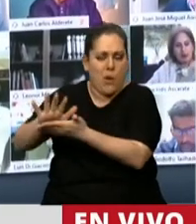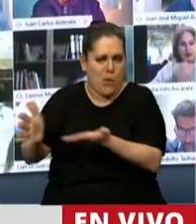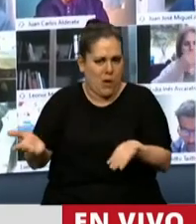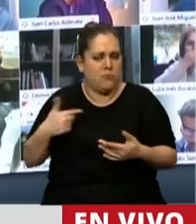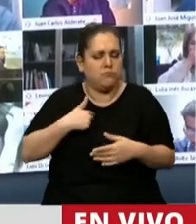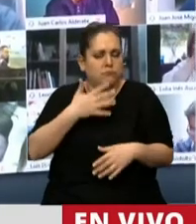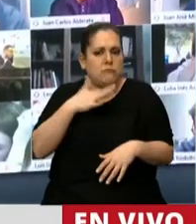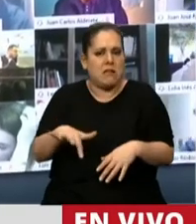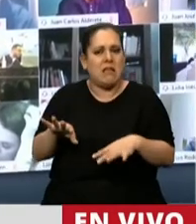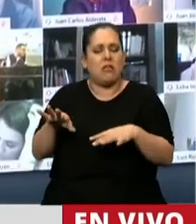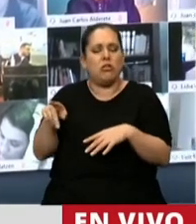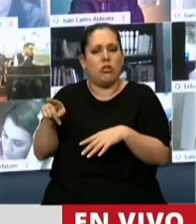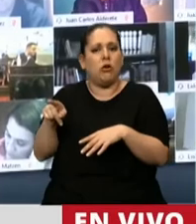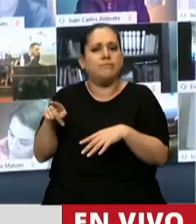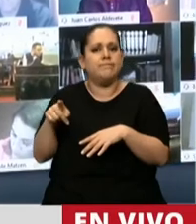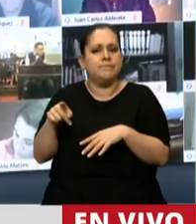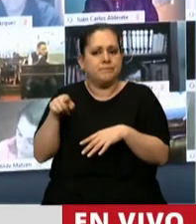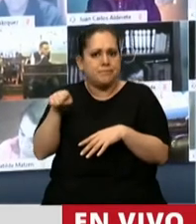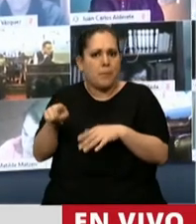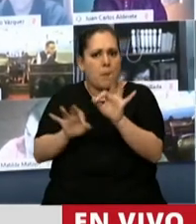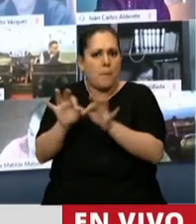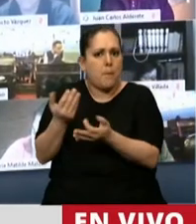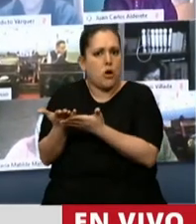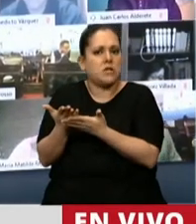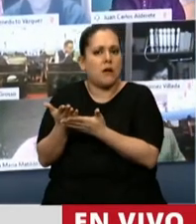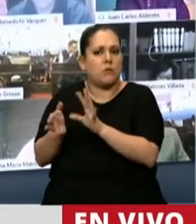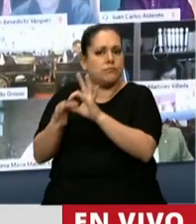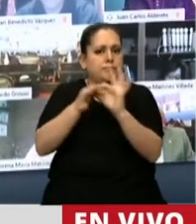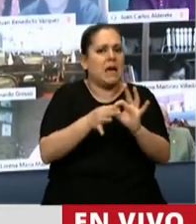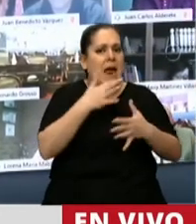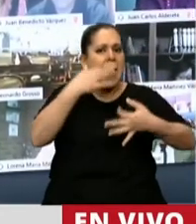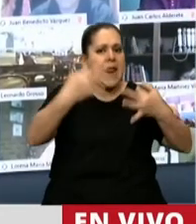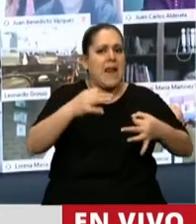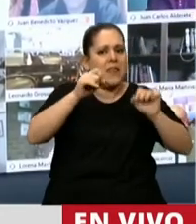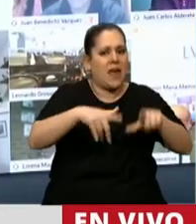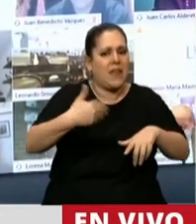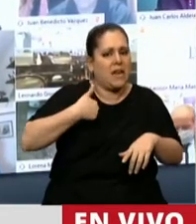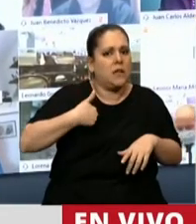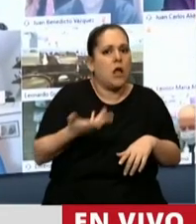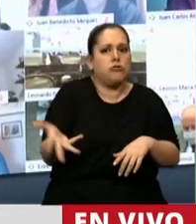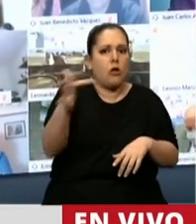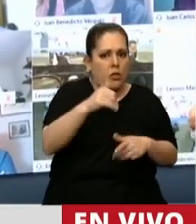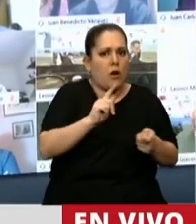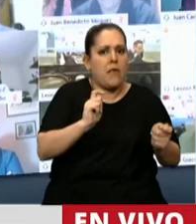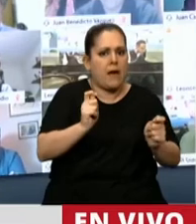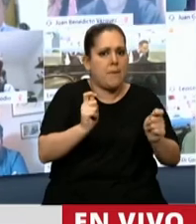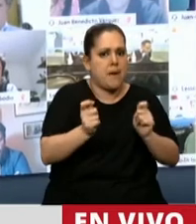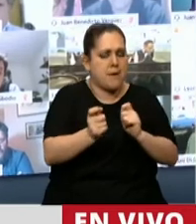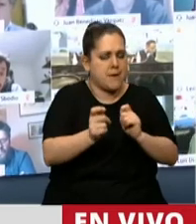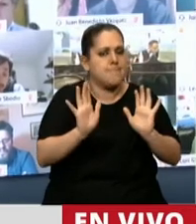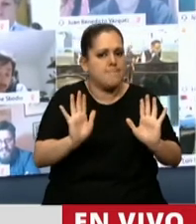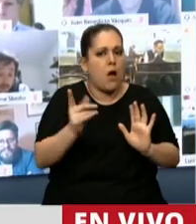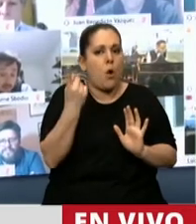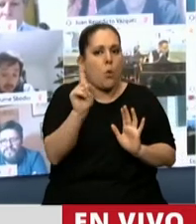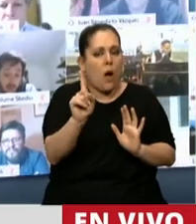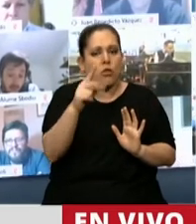Alta adecúan el proyecto a la realidad que vivimos. Es cambiante día tras día. Cuando le dimos media